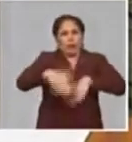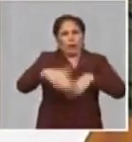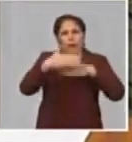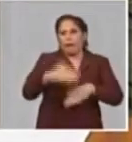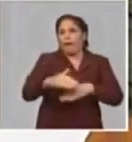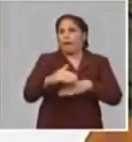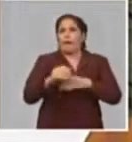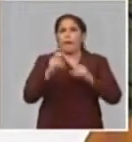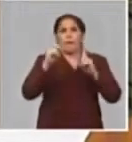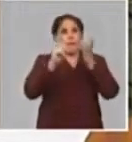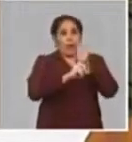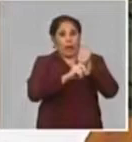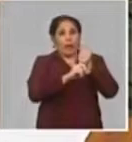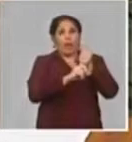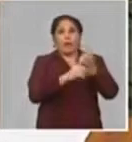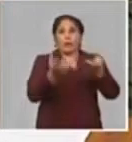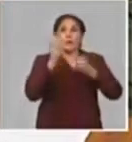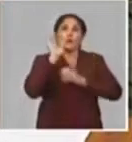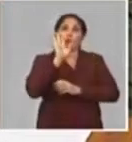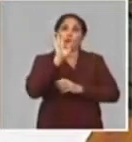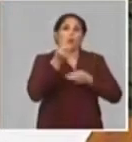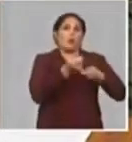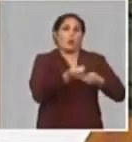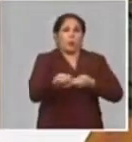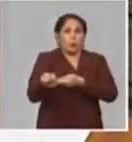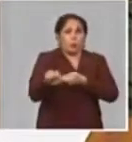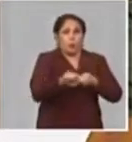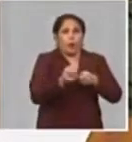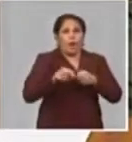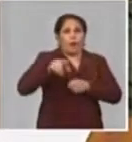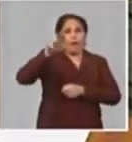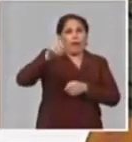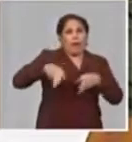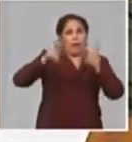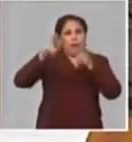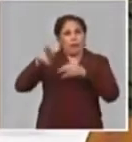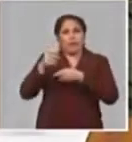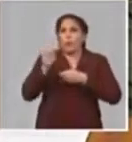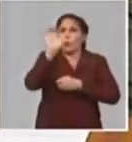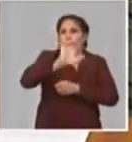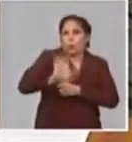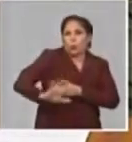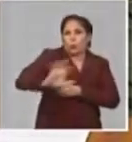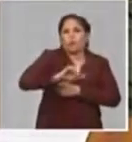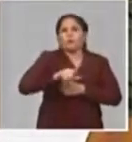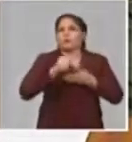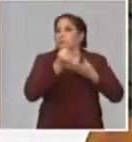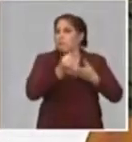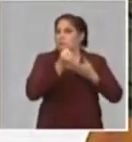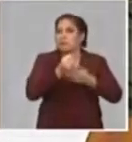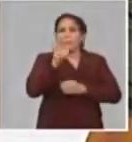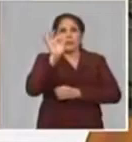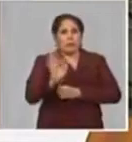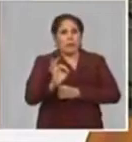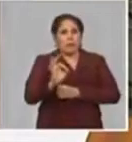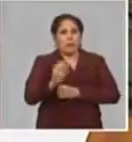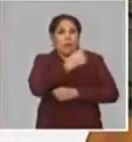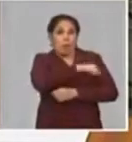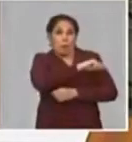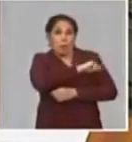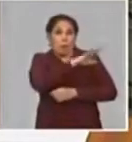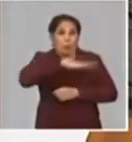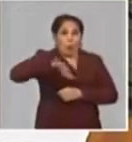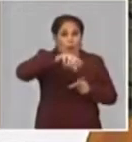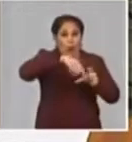limpieza de las paradas, las escaleras de los edificios y también testando un servicio, llevándole a la población